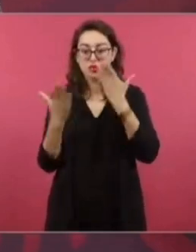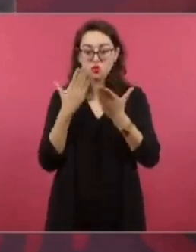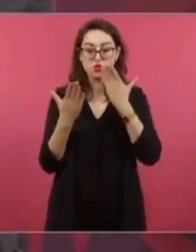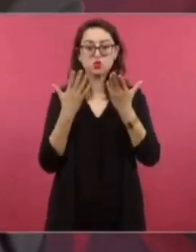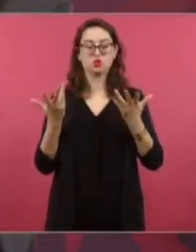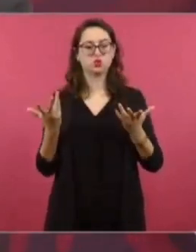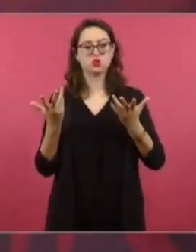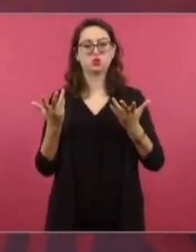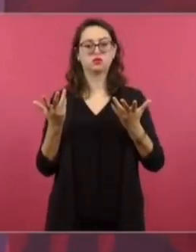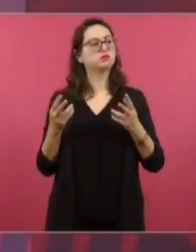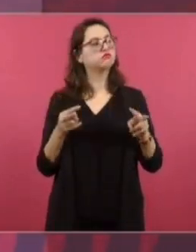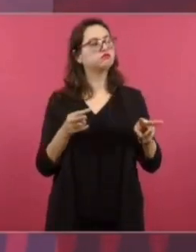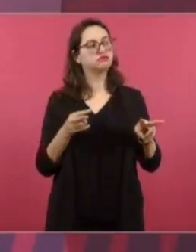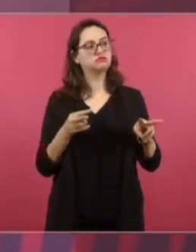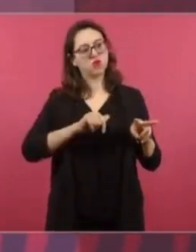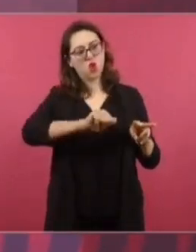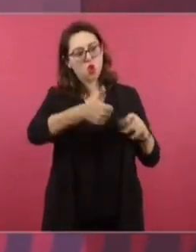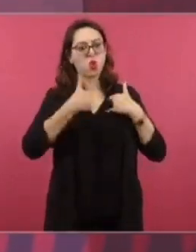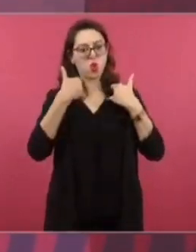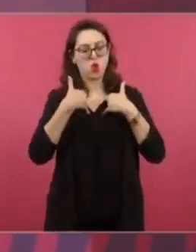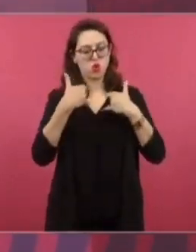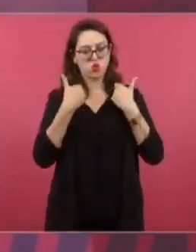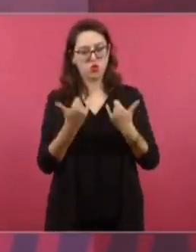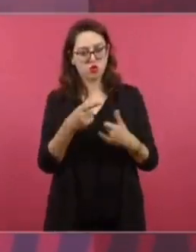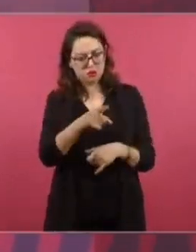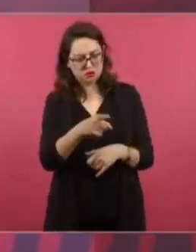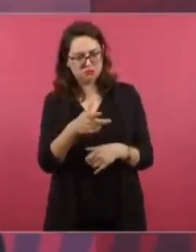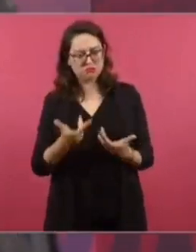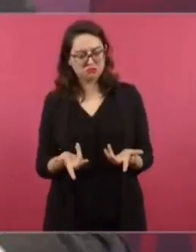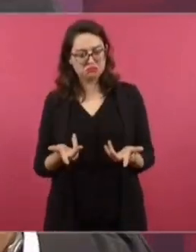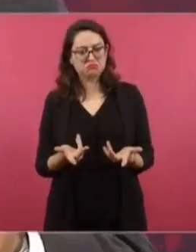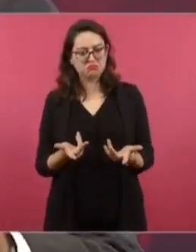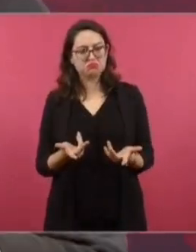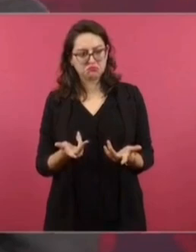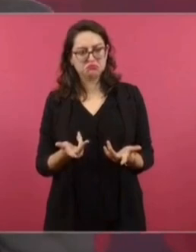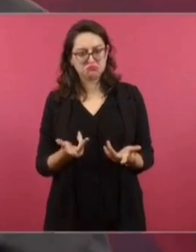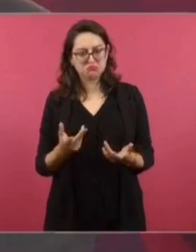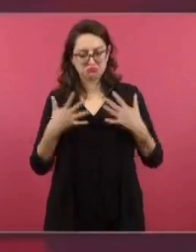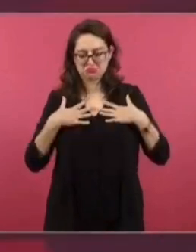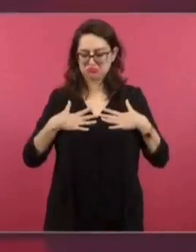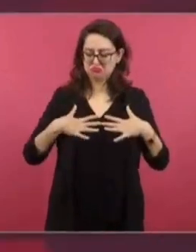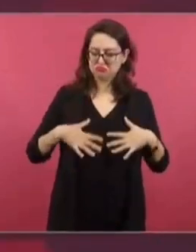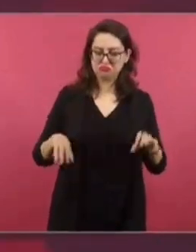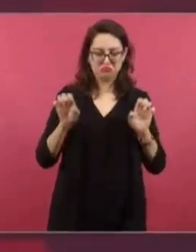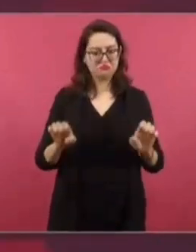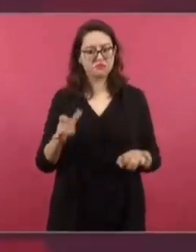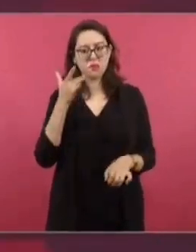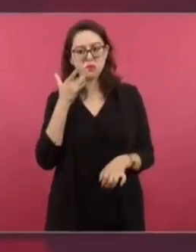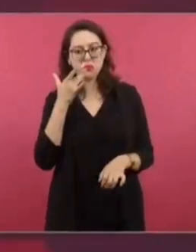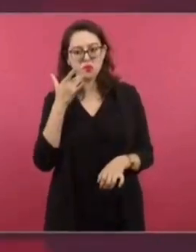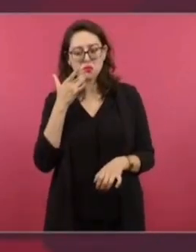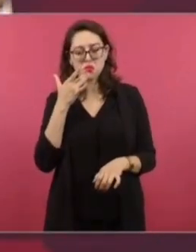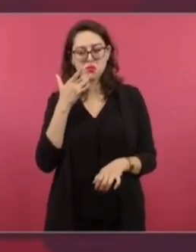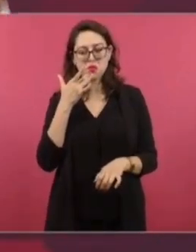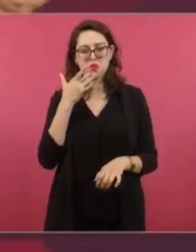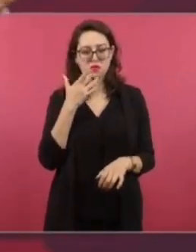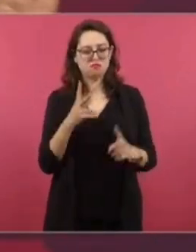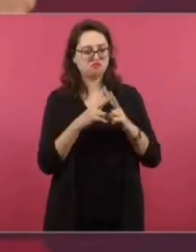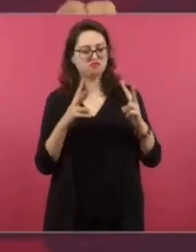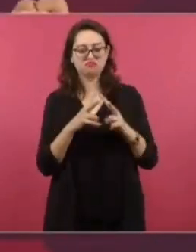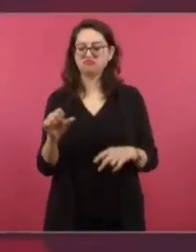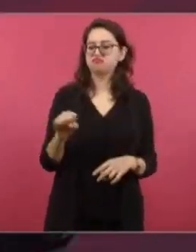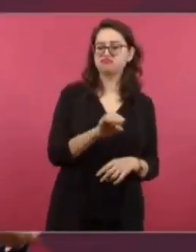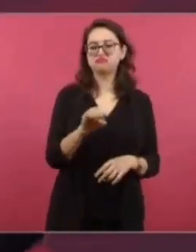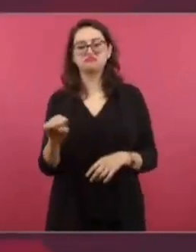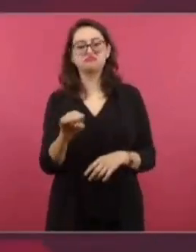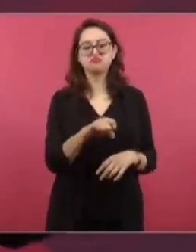y de repente ve que otro joven ya trae la ropa de marca y la camioneta de